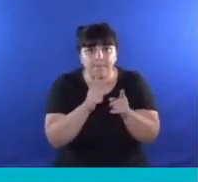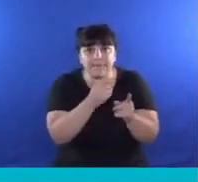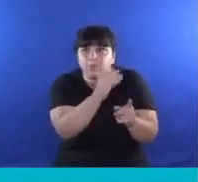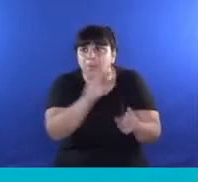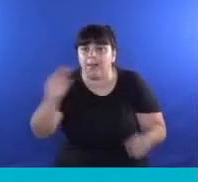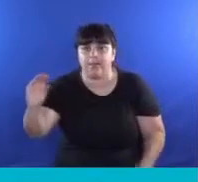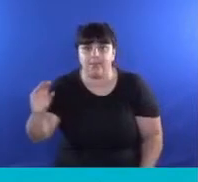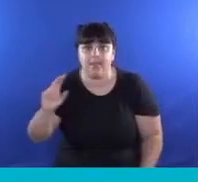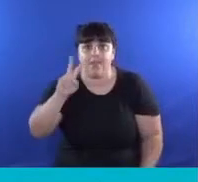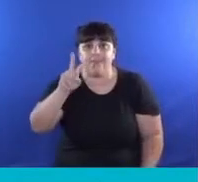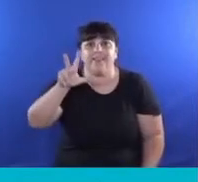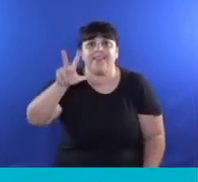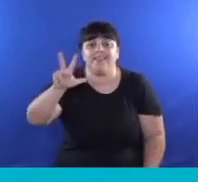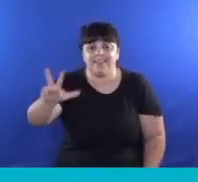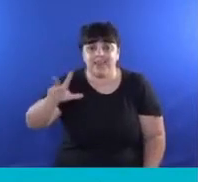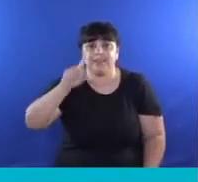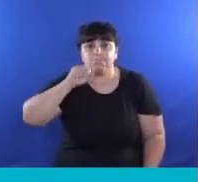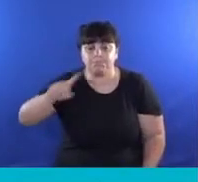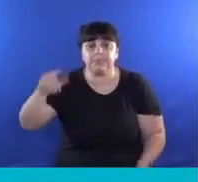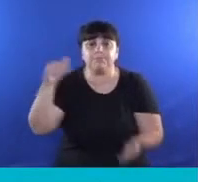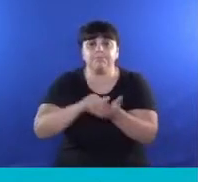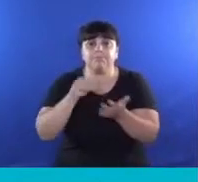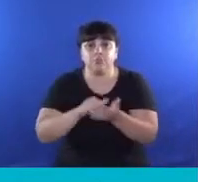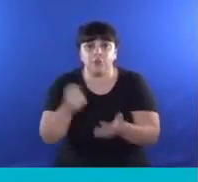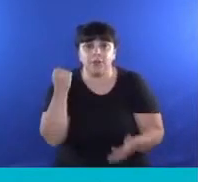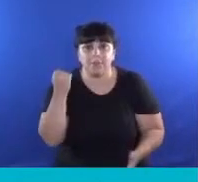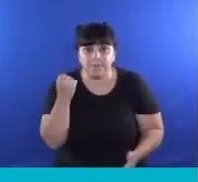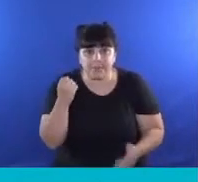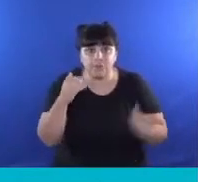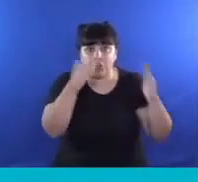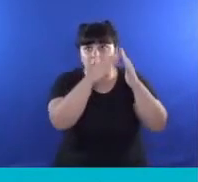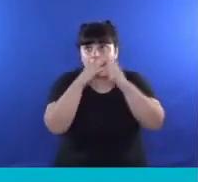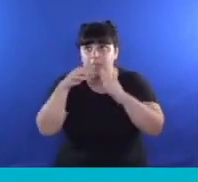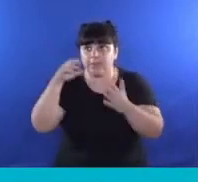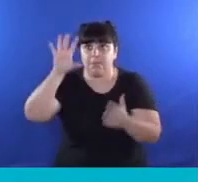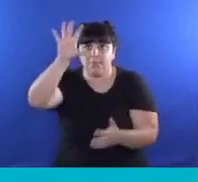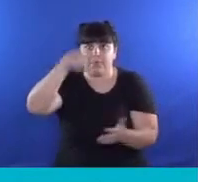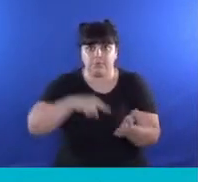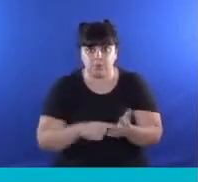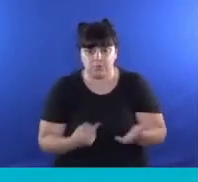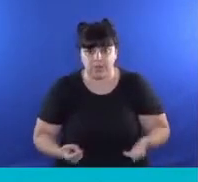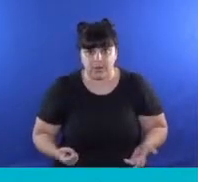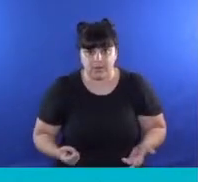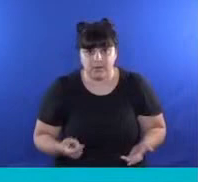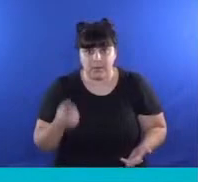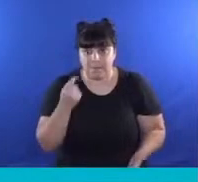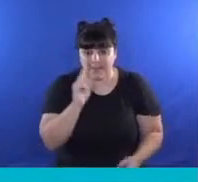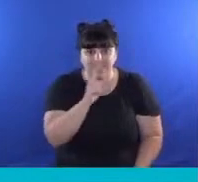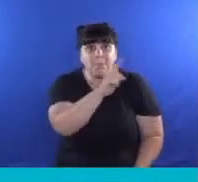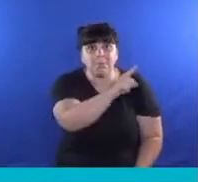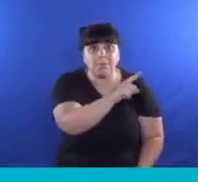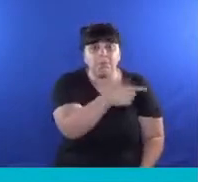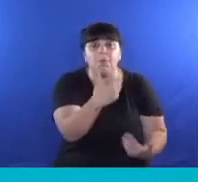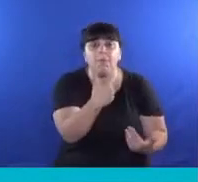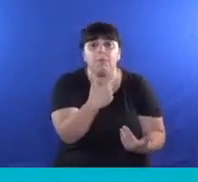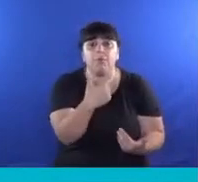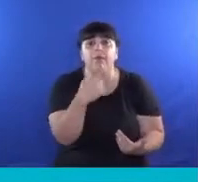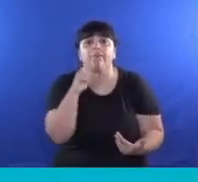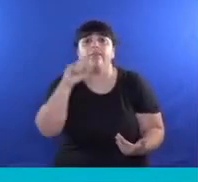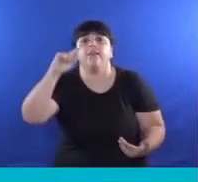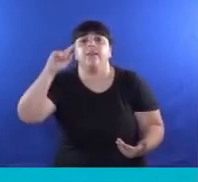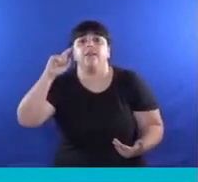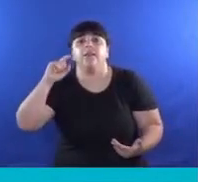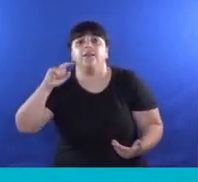23.000 millones de pesos en casas de la provincia. Con ese dinero se podrían haber comprado 100